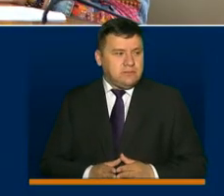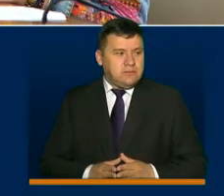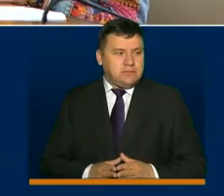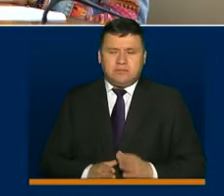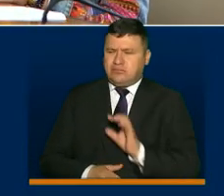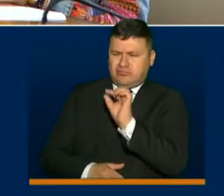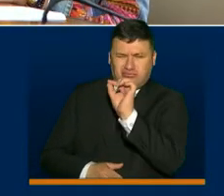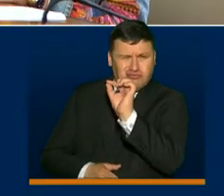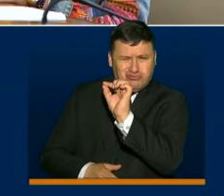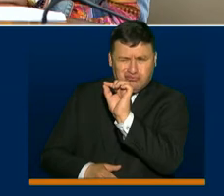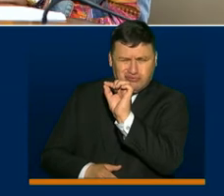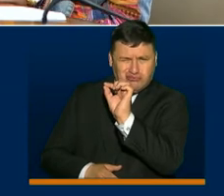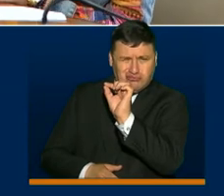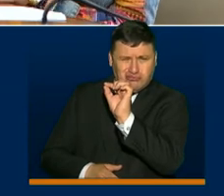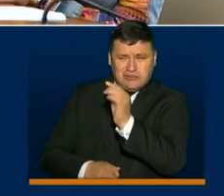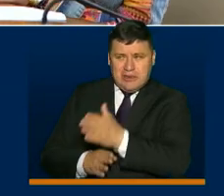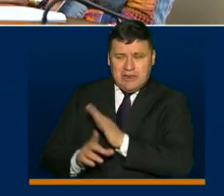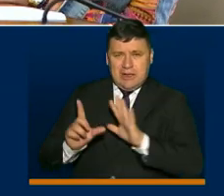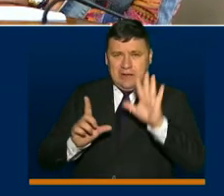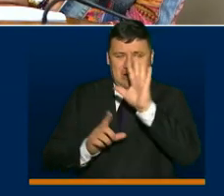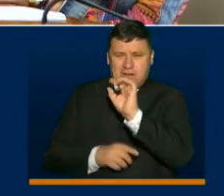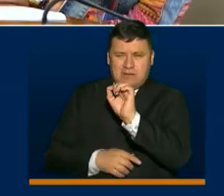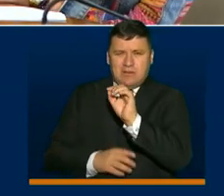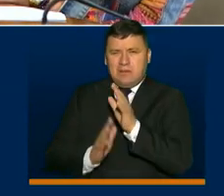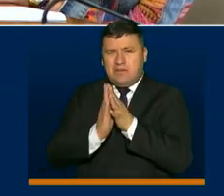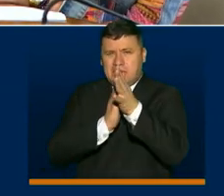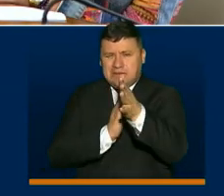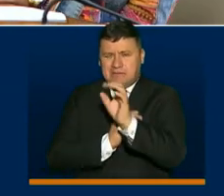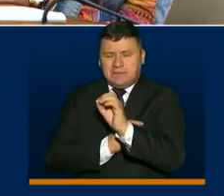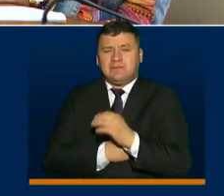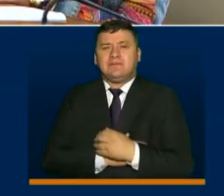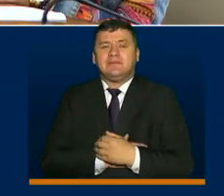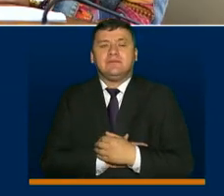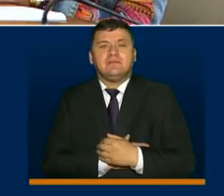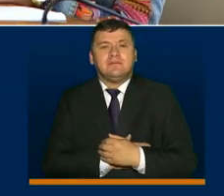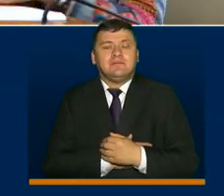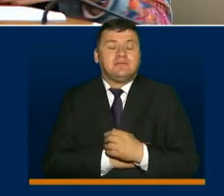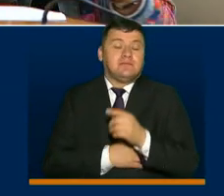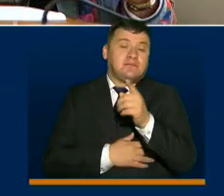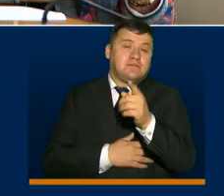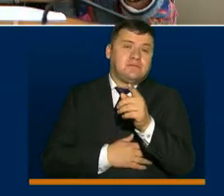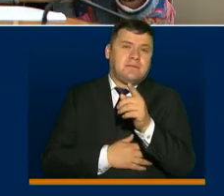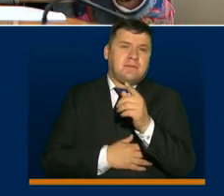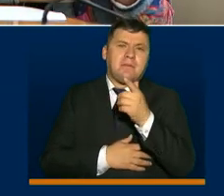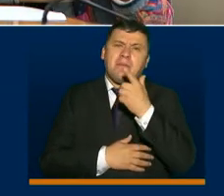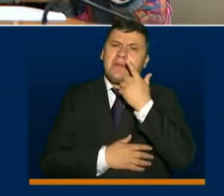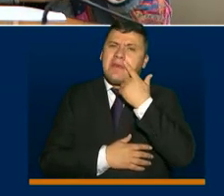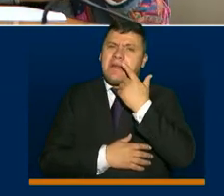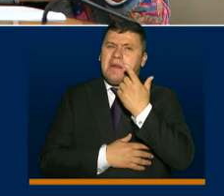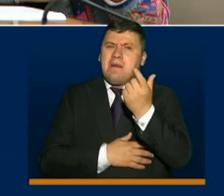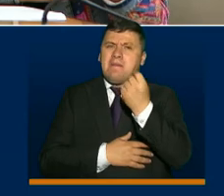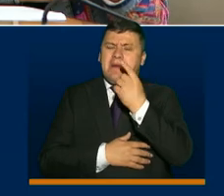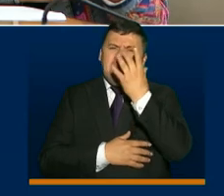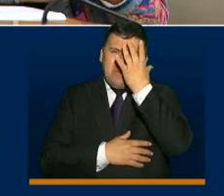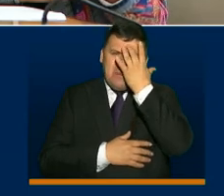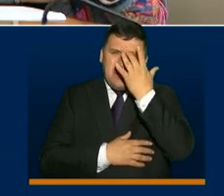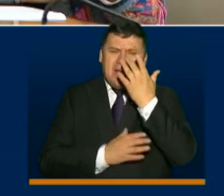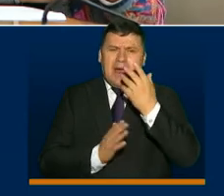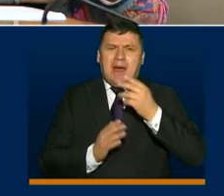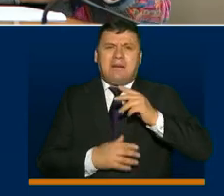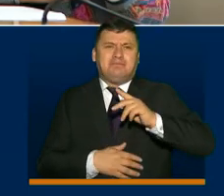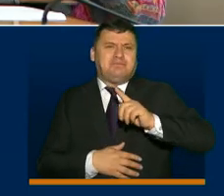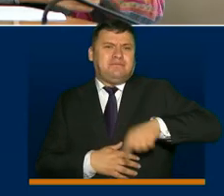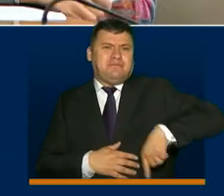comentario sobre eso antes del video, un mensajito para muchos padres que también nos preguntan por el preescolar.